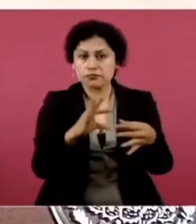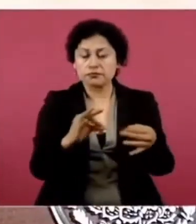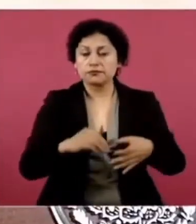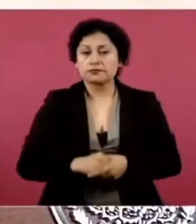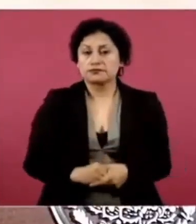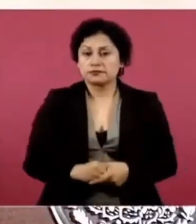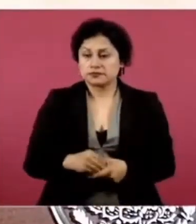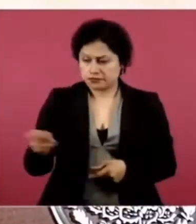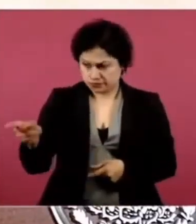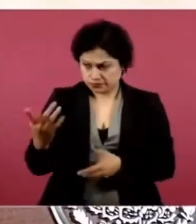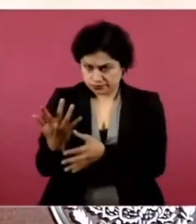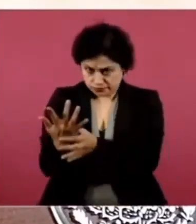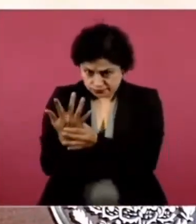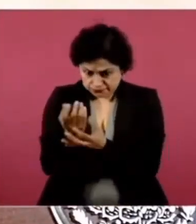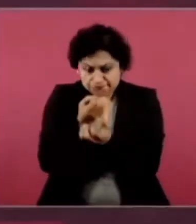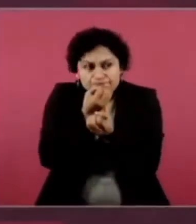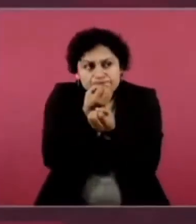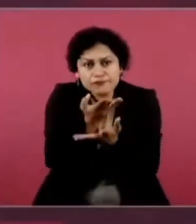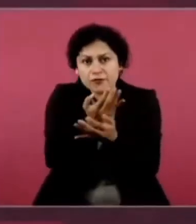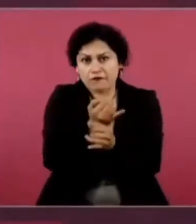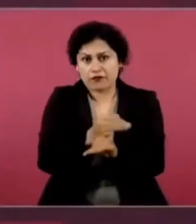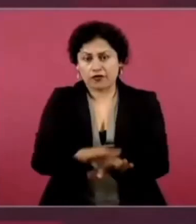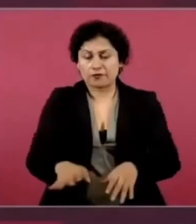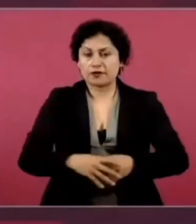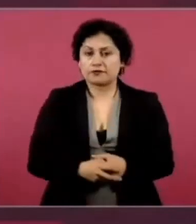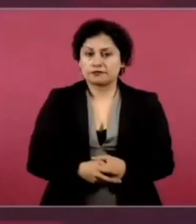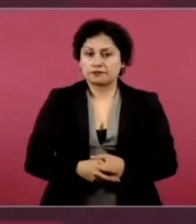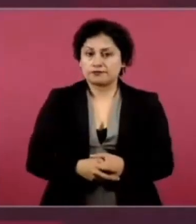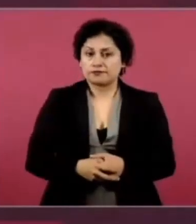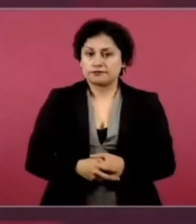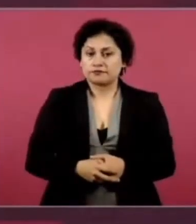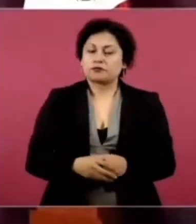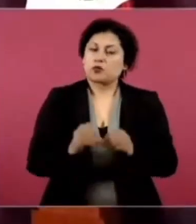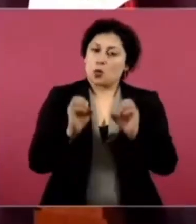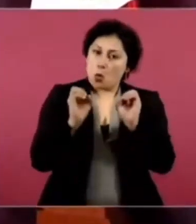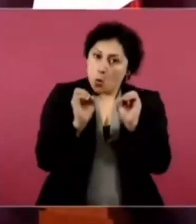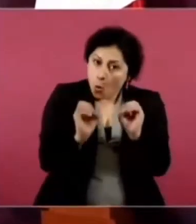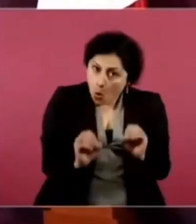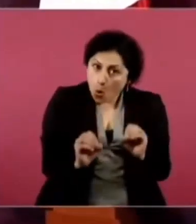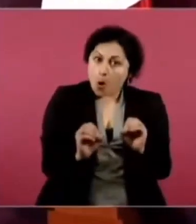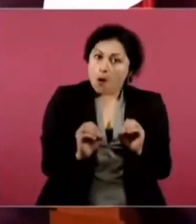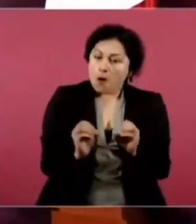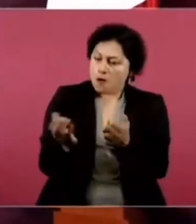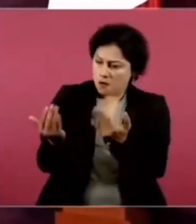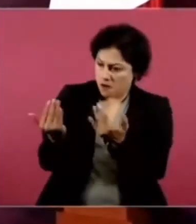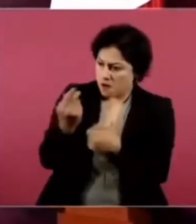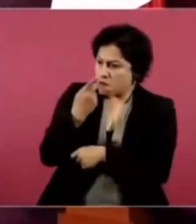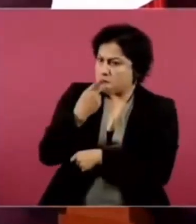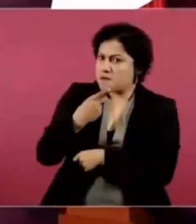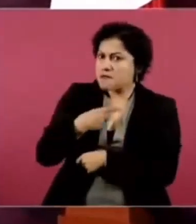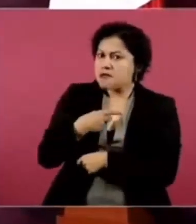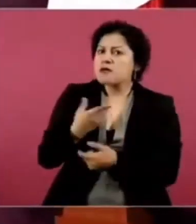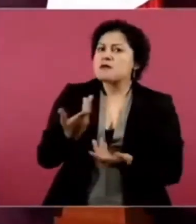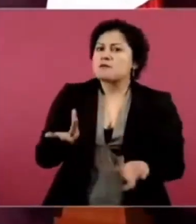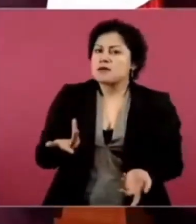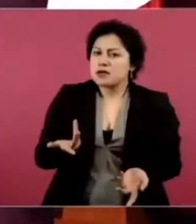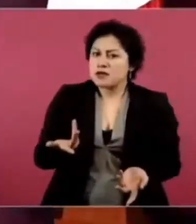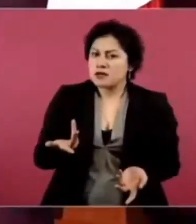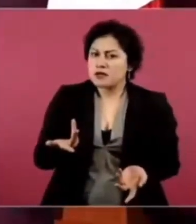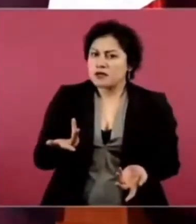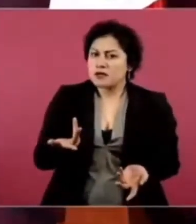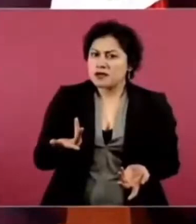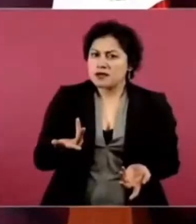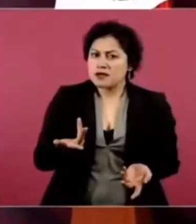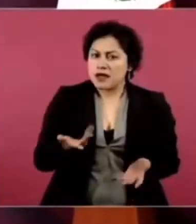Que lo informe. O que nos diga. ¿Cuándo va a resolver el fondo del asunto